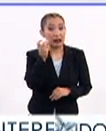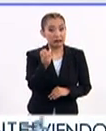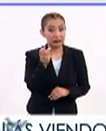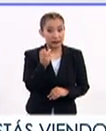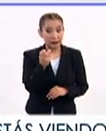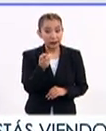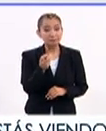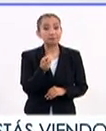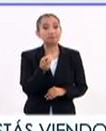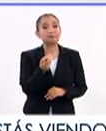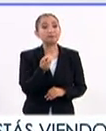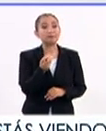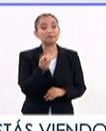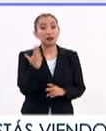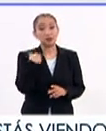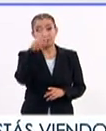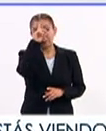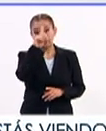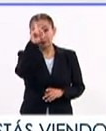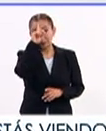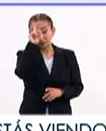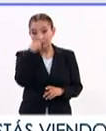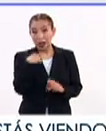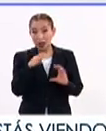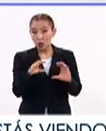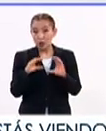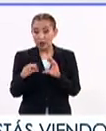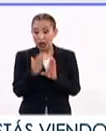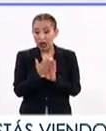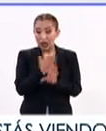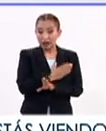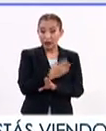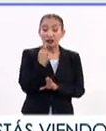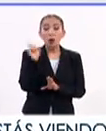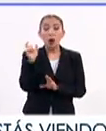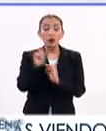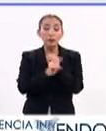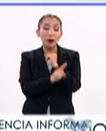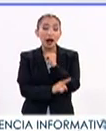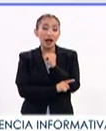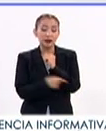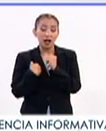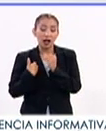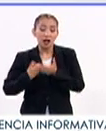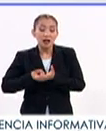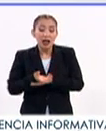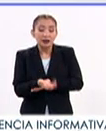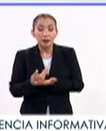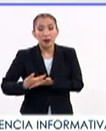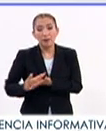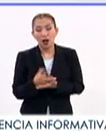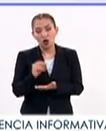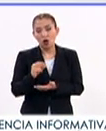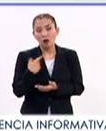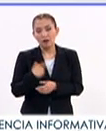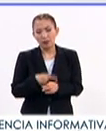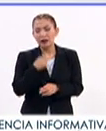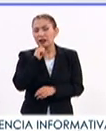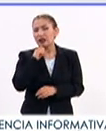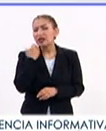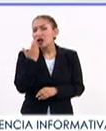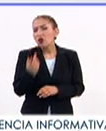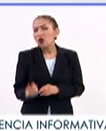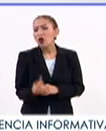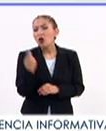este tipo de recomendaciones preventivas y durante el embarazo para que nazcan los bebés sin esa enfermedad. Me gustaría también